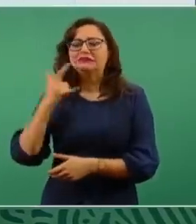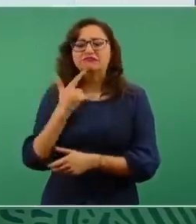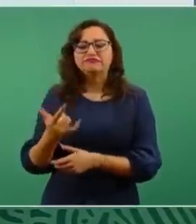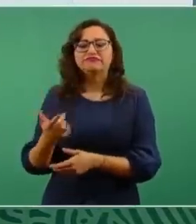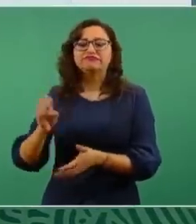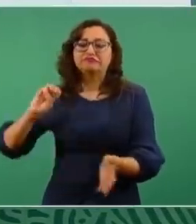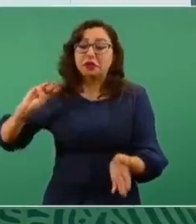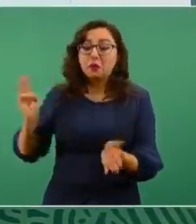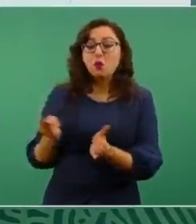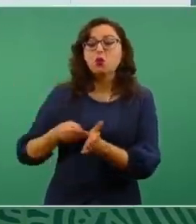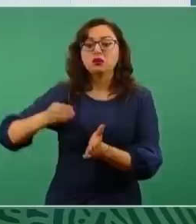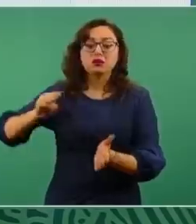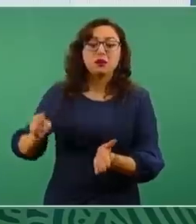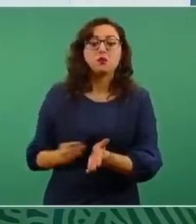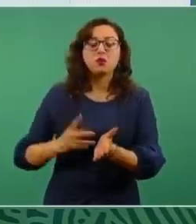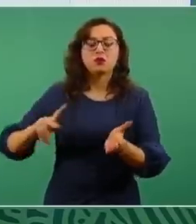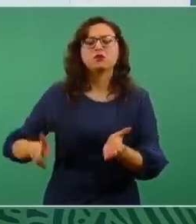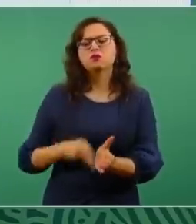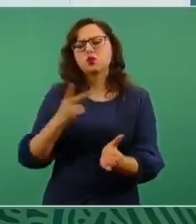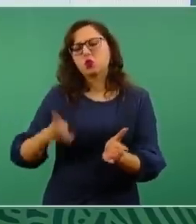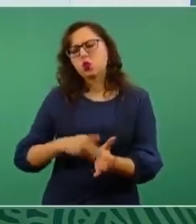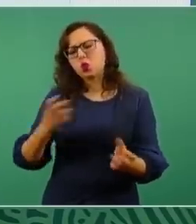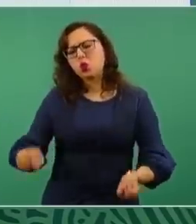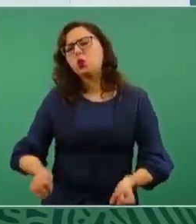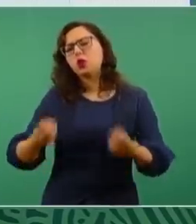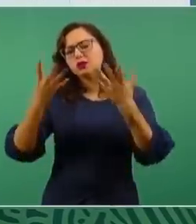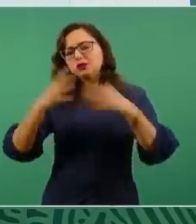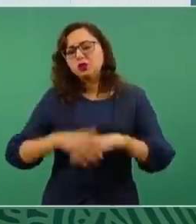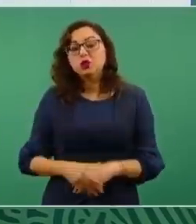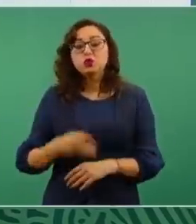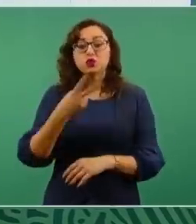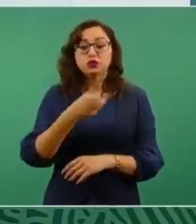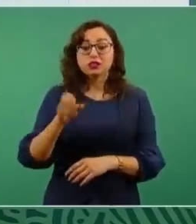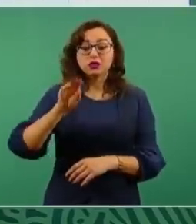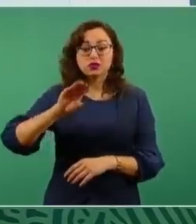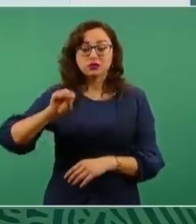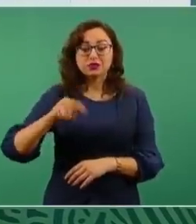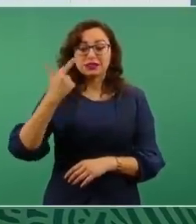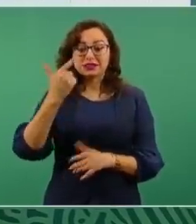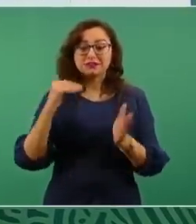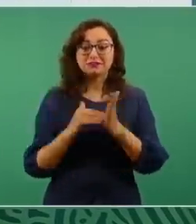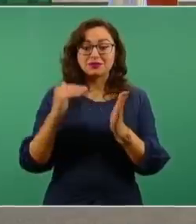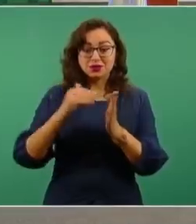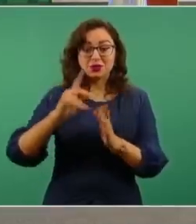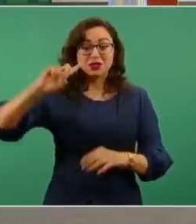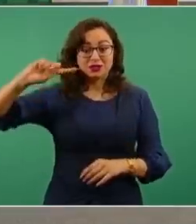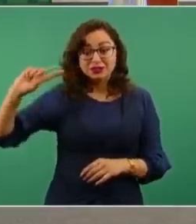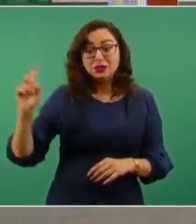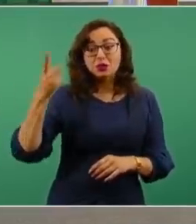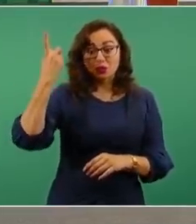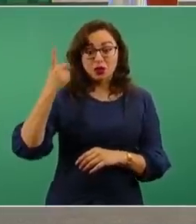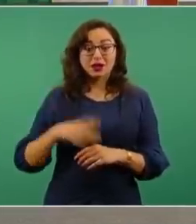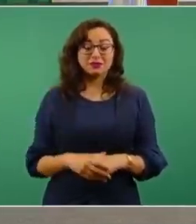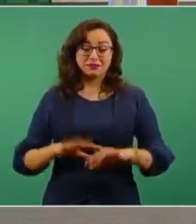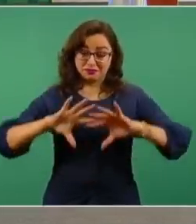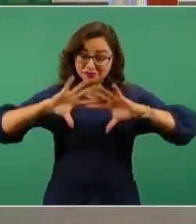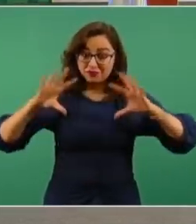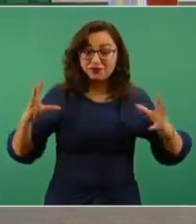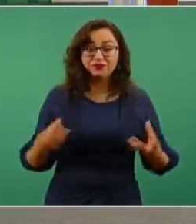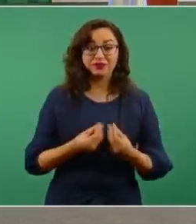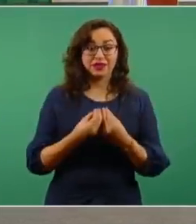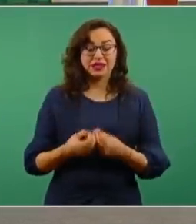297 millones de dólares. La suma total es del orden de